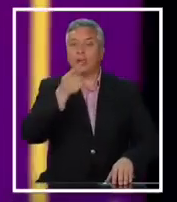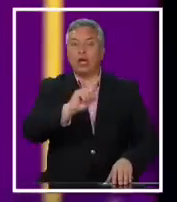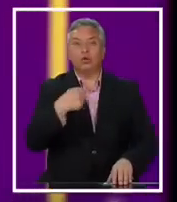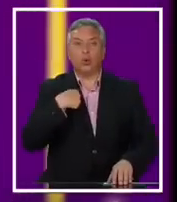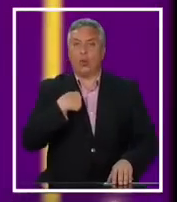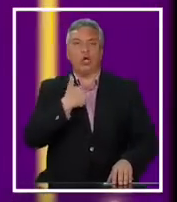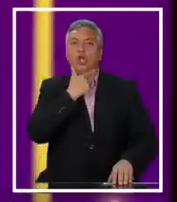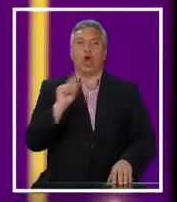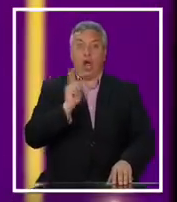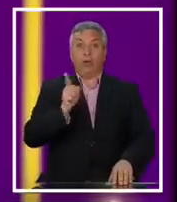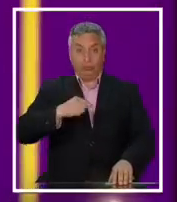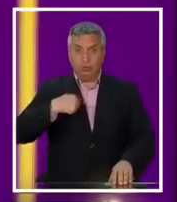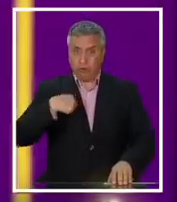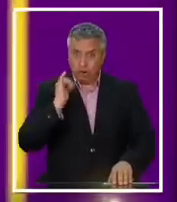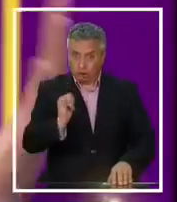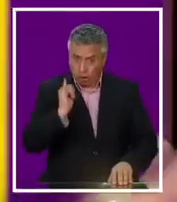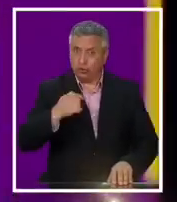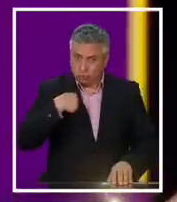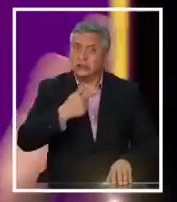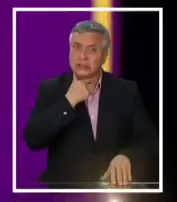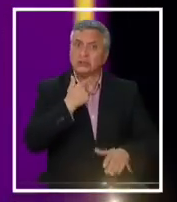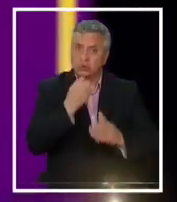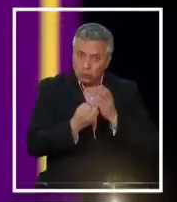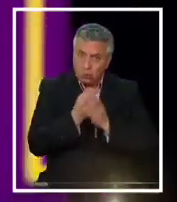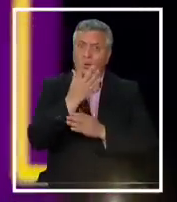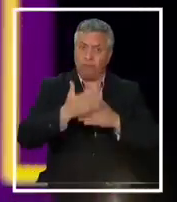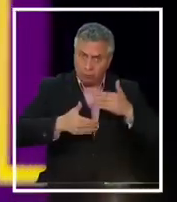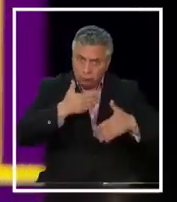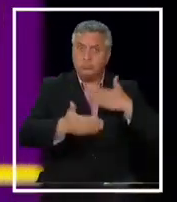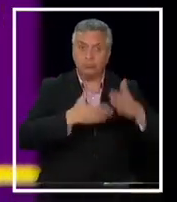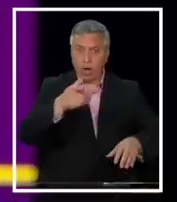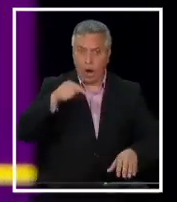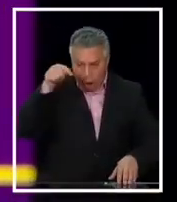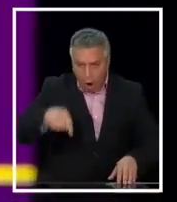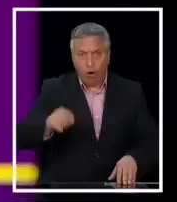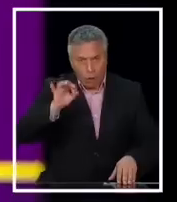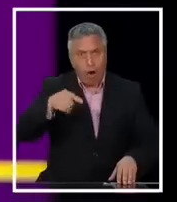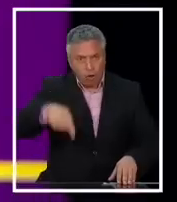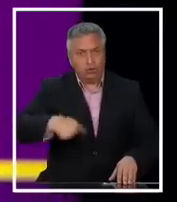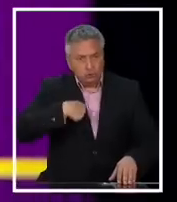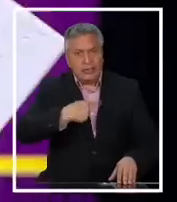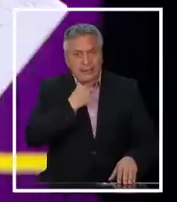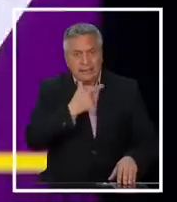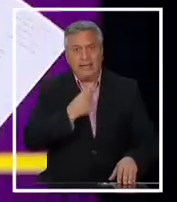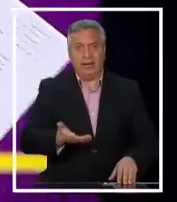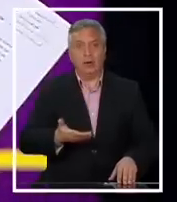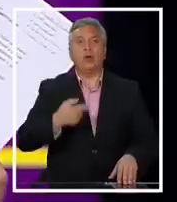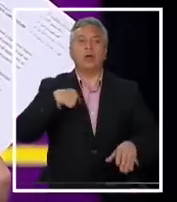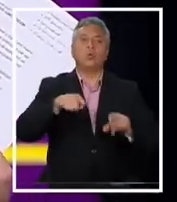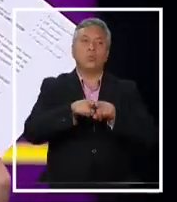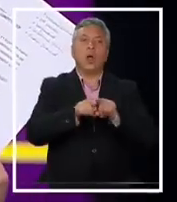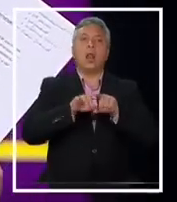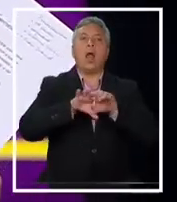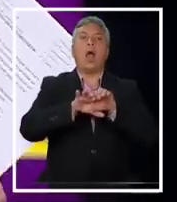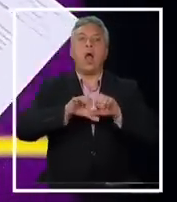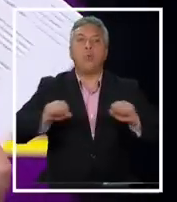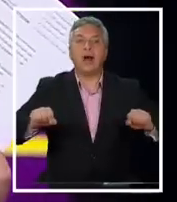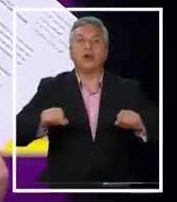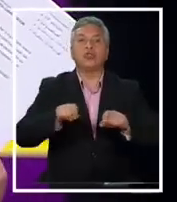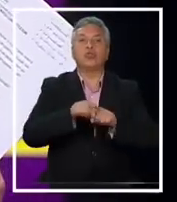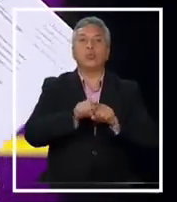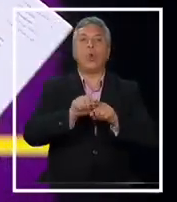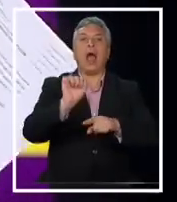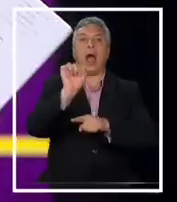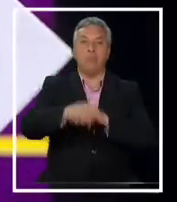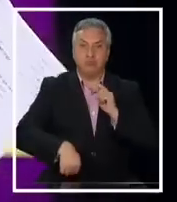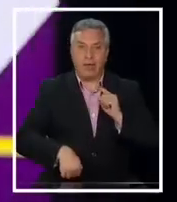queremos un nuevo proceso. Yo quiero un nuevo proceso, lo quería al inicio, lo quiero hoy día. Y además está el acuerdo de los partidarios de la prueba que nos